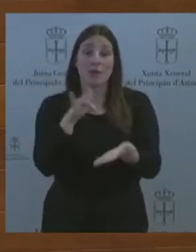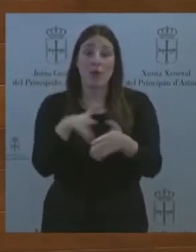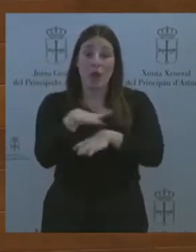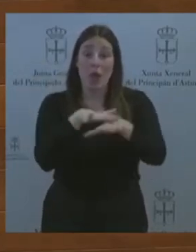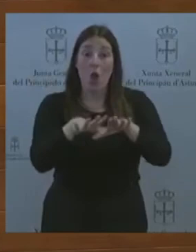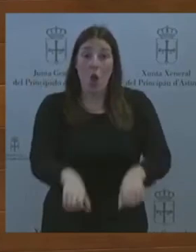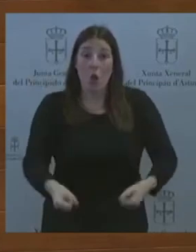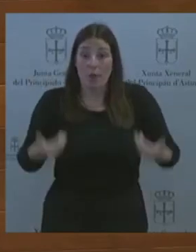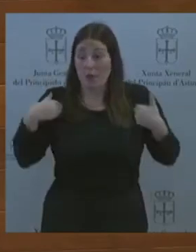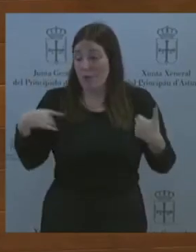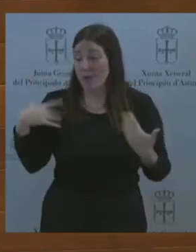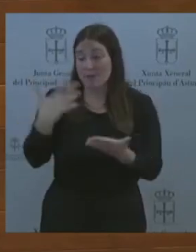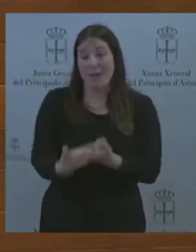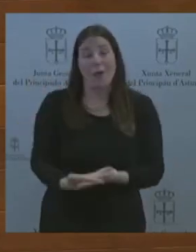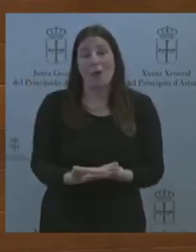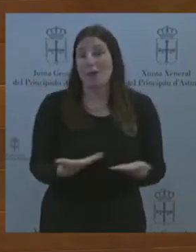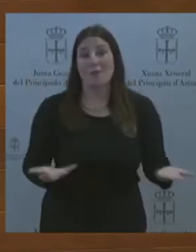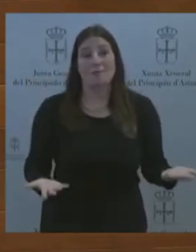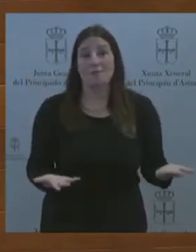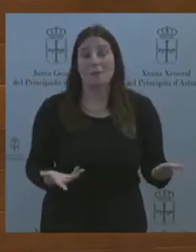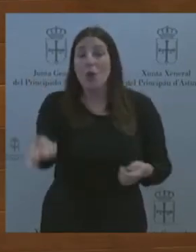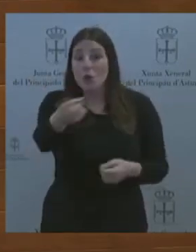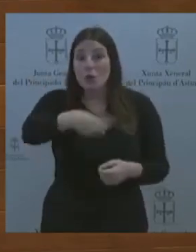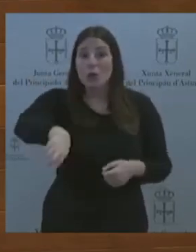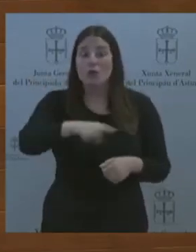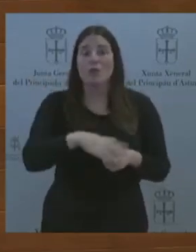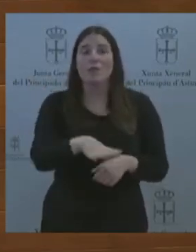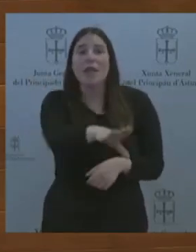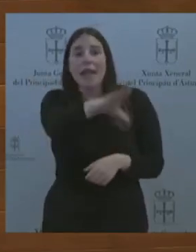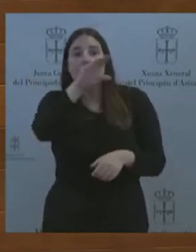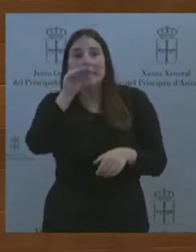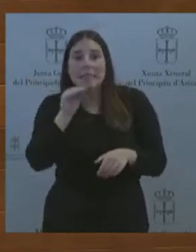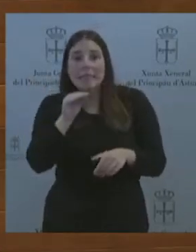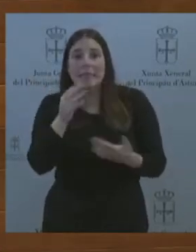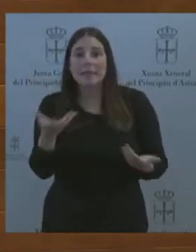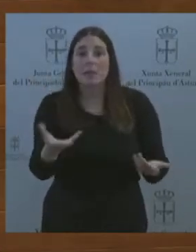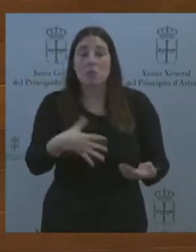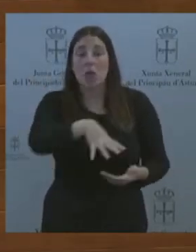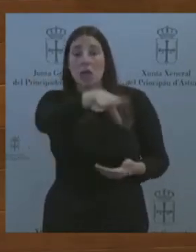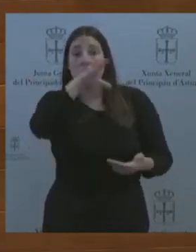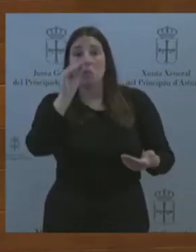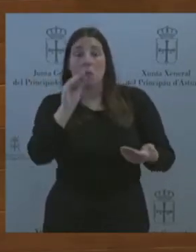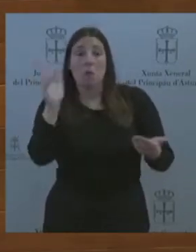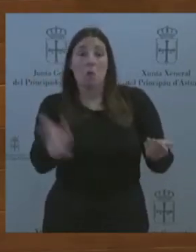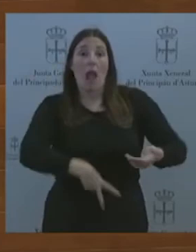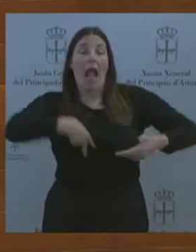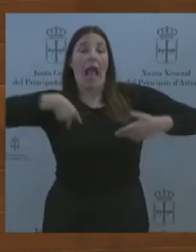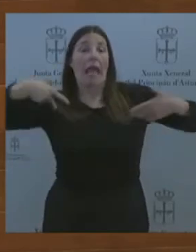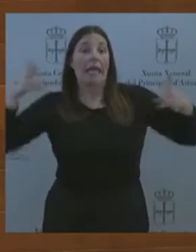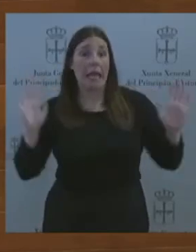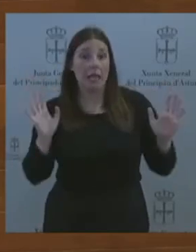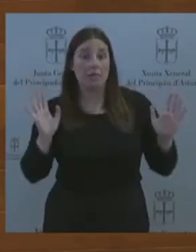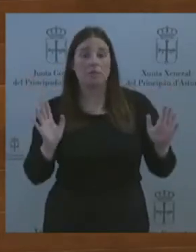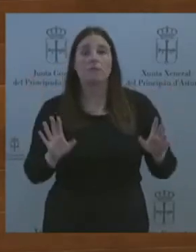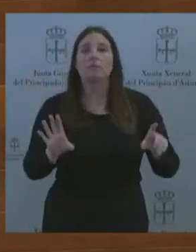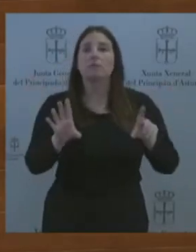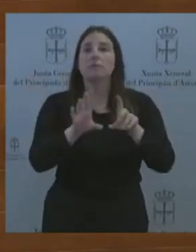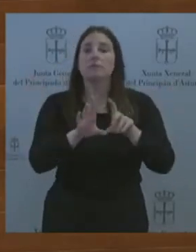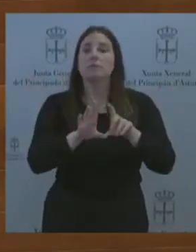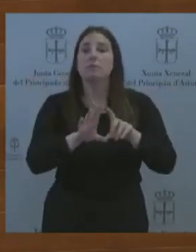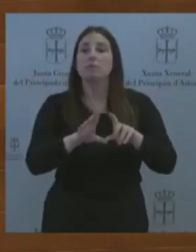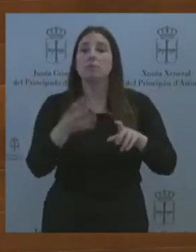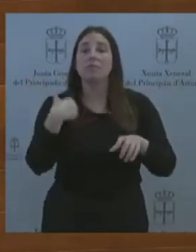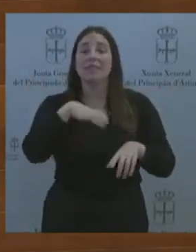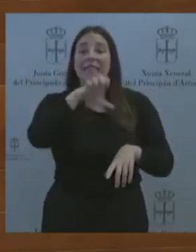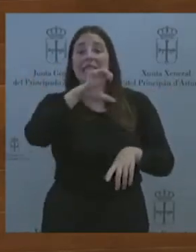interpretación, una interpretación a lo grandón, además, de las empresas, de las es, de las es con las que se identifica,